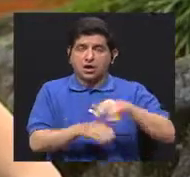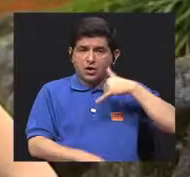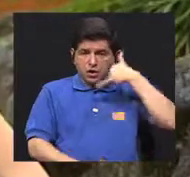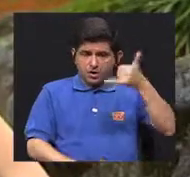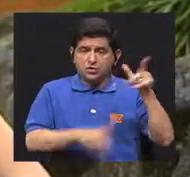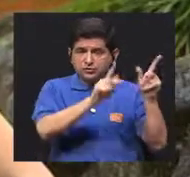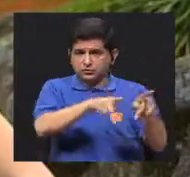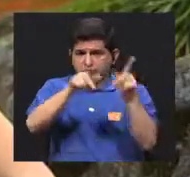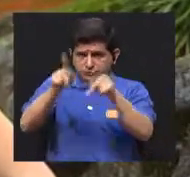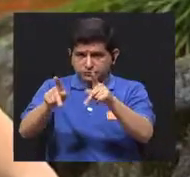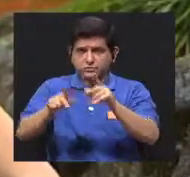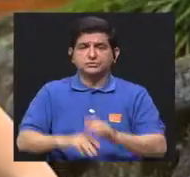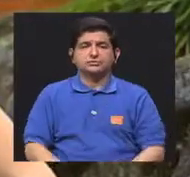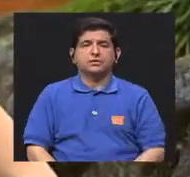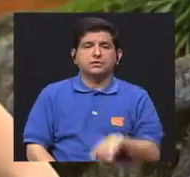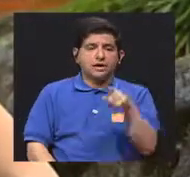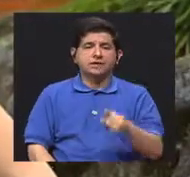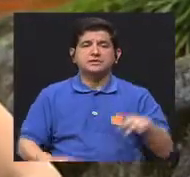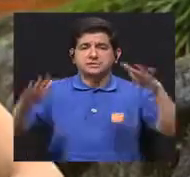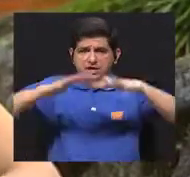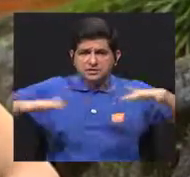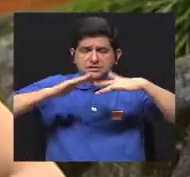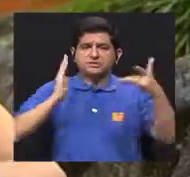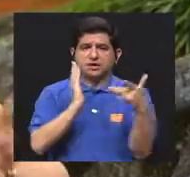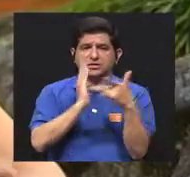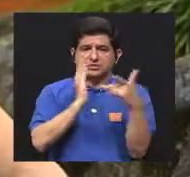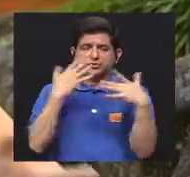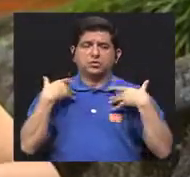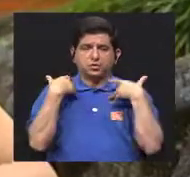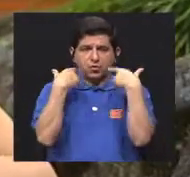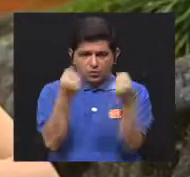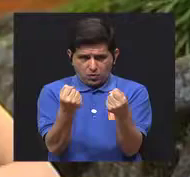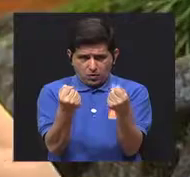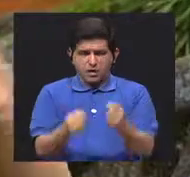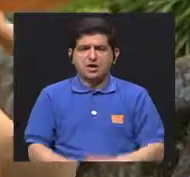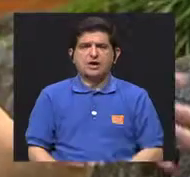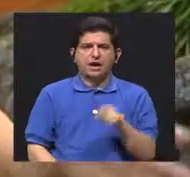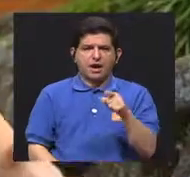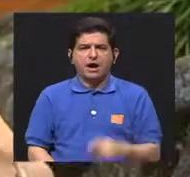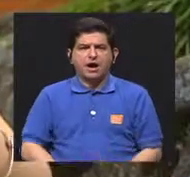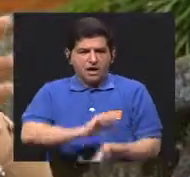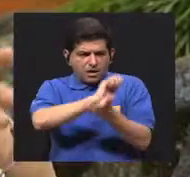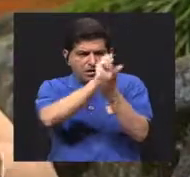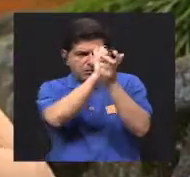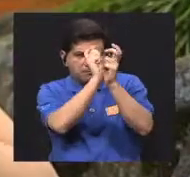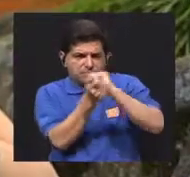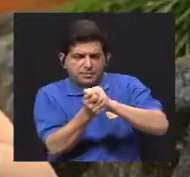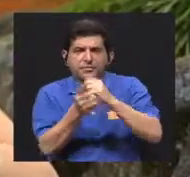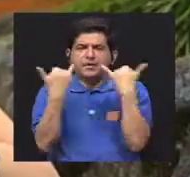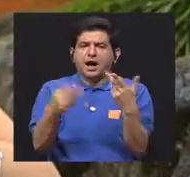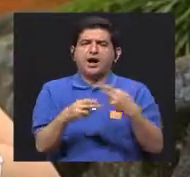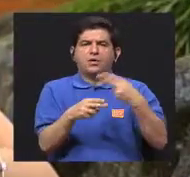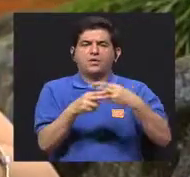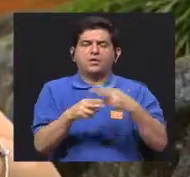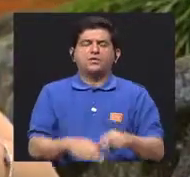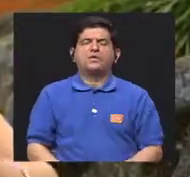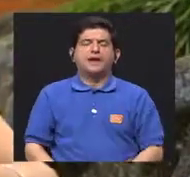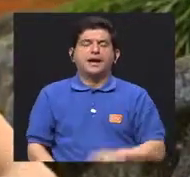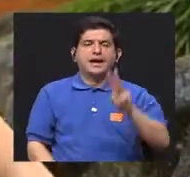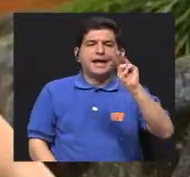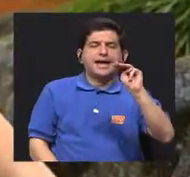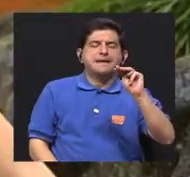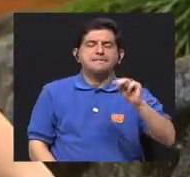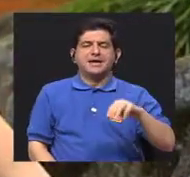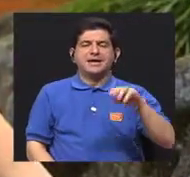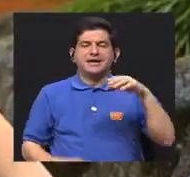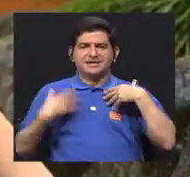uso de celulares en las personas, es que este campo, digamos, de tecnología y salud está transicionando también a lo que llamamos ahorita M